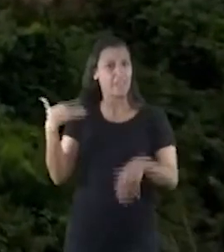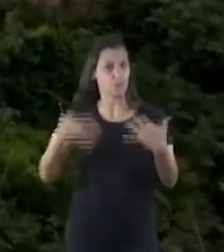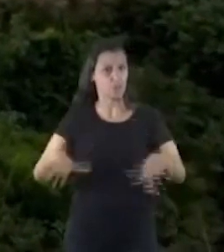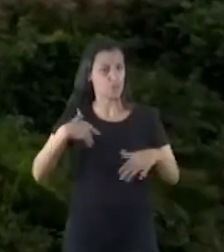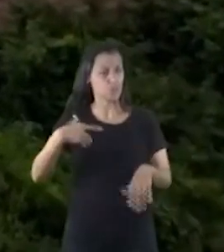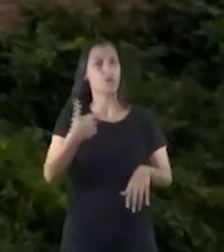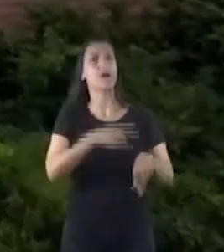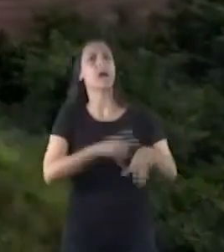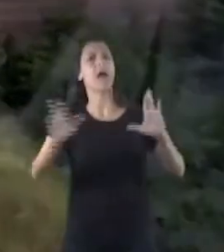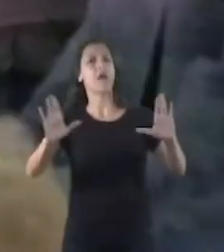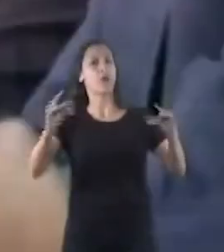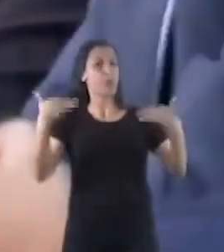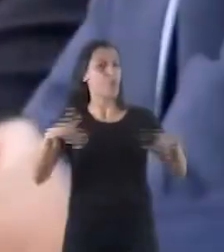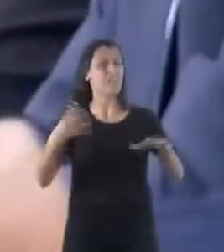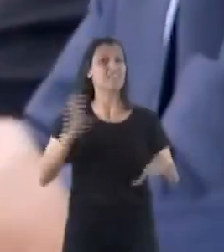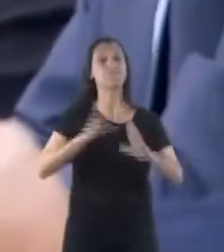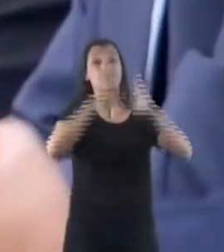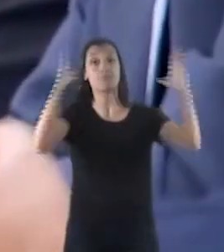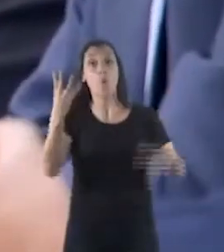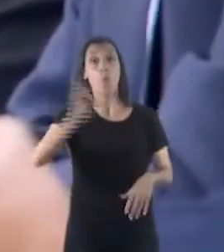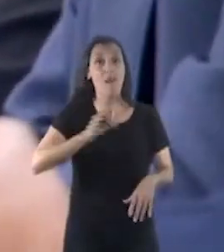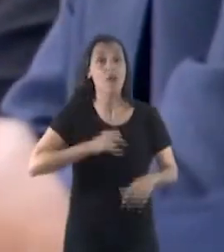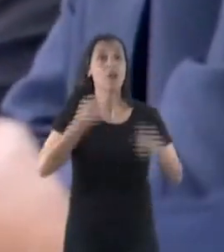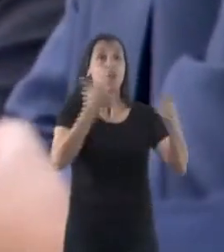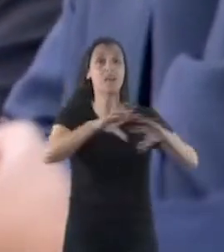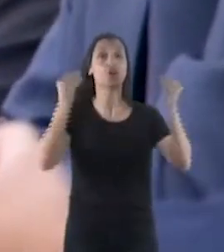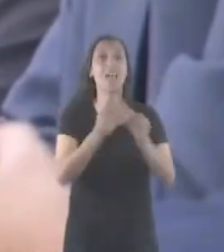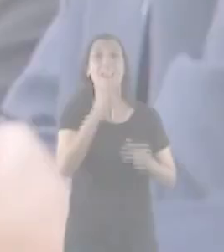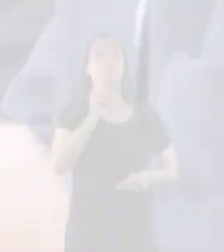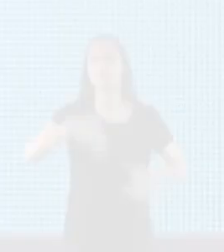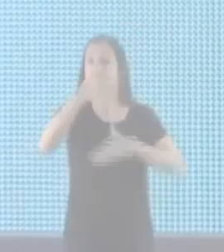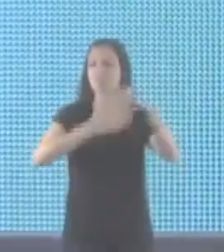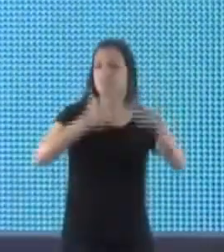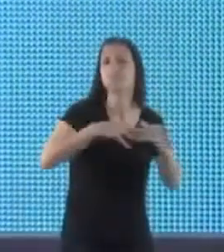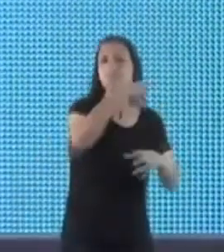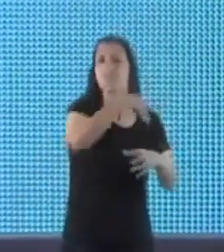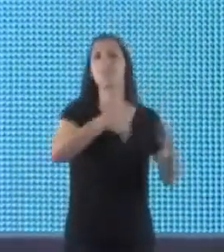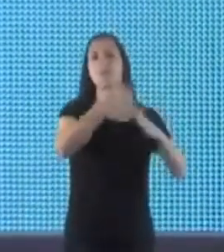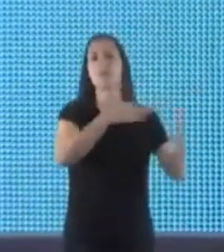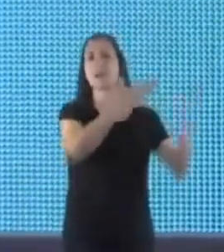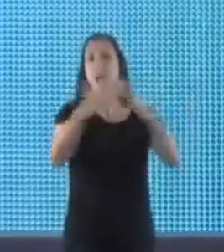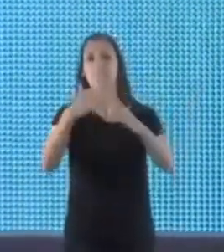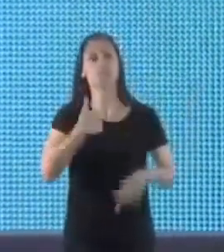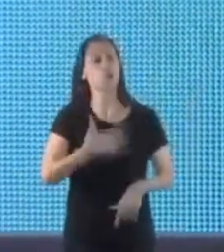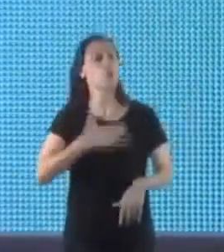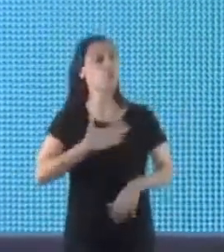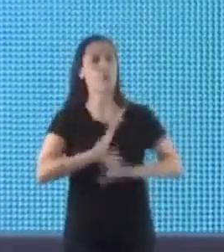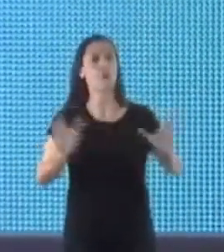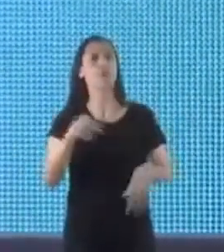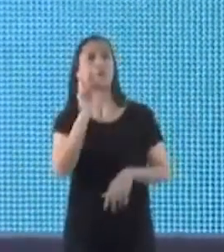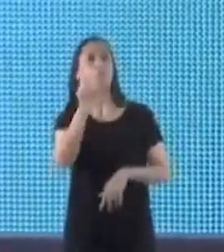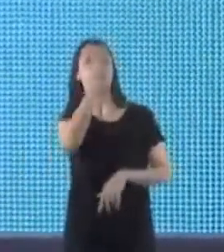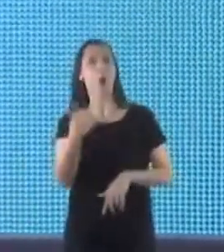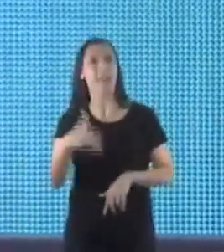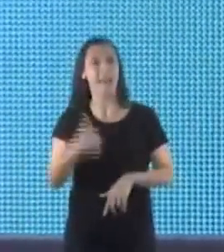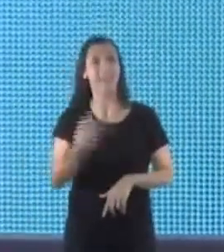donde a largo de cuatro años se entregaron 14.000 viviendas. Yo estoy muy contento cuando veo que en la Argentina, tres años